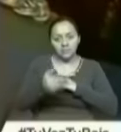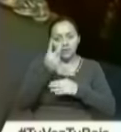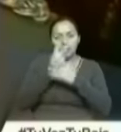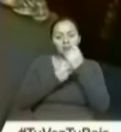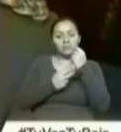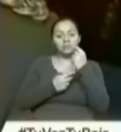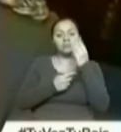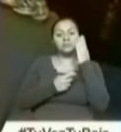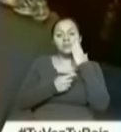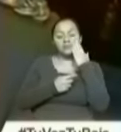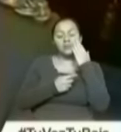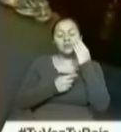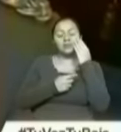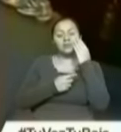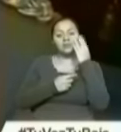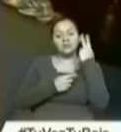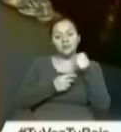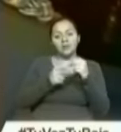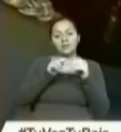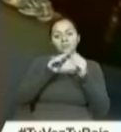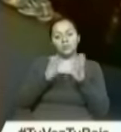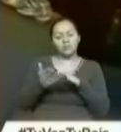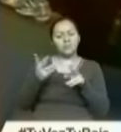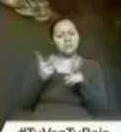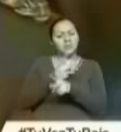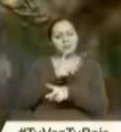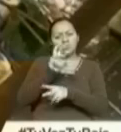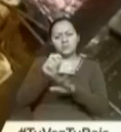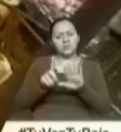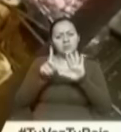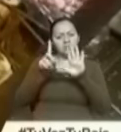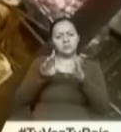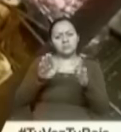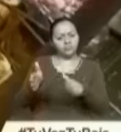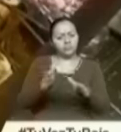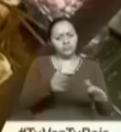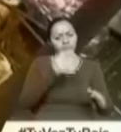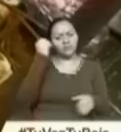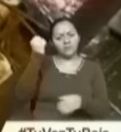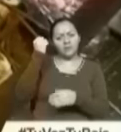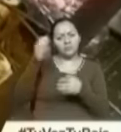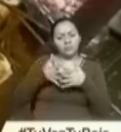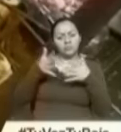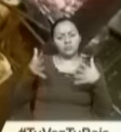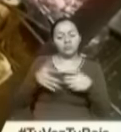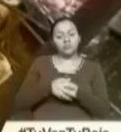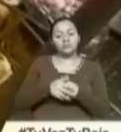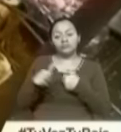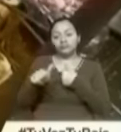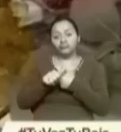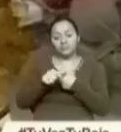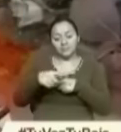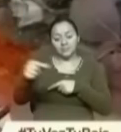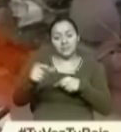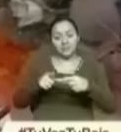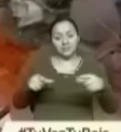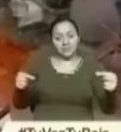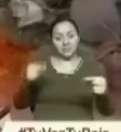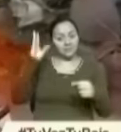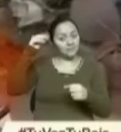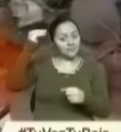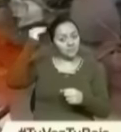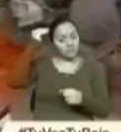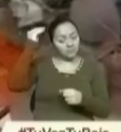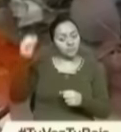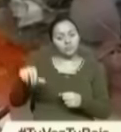increíble, 2016 era recordado como el peor año para Hollywood. A unos metros de la estrella de la actriz, los fans